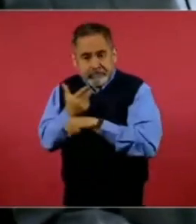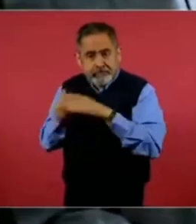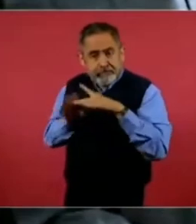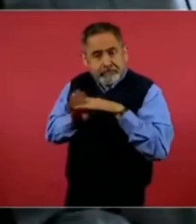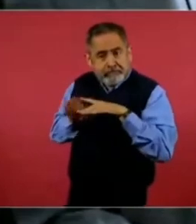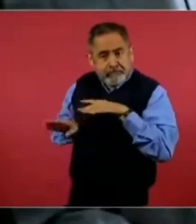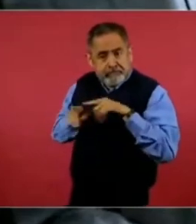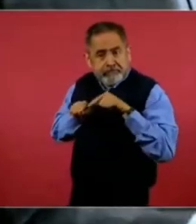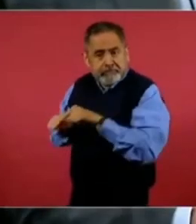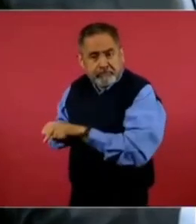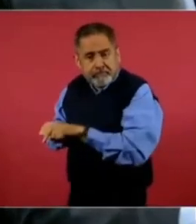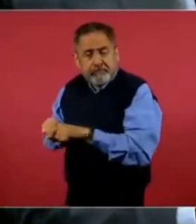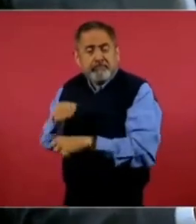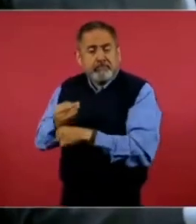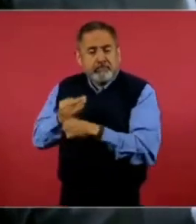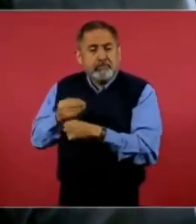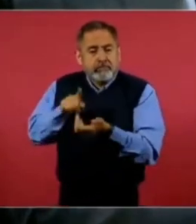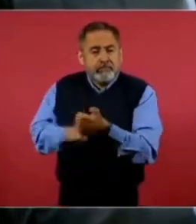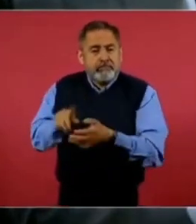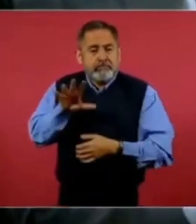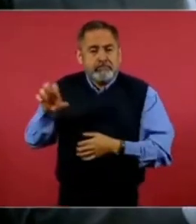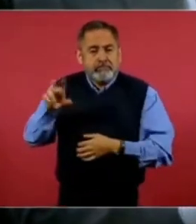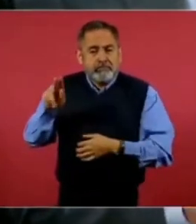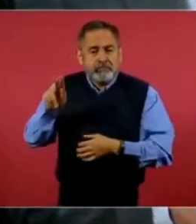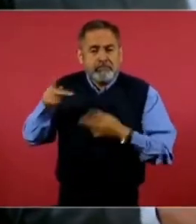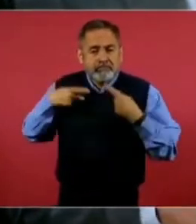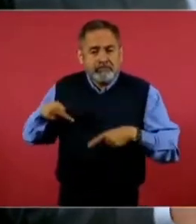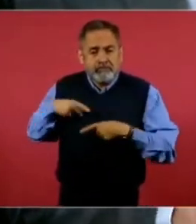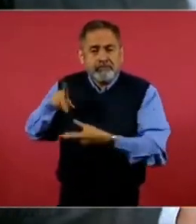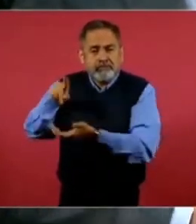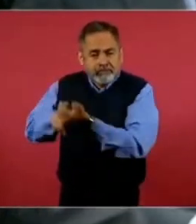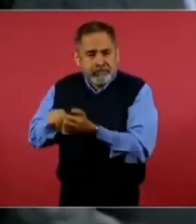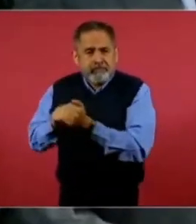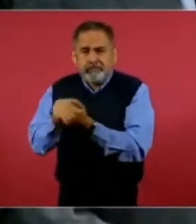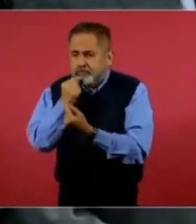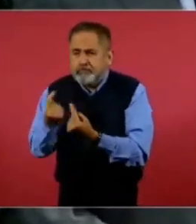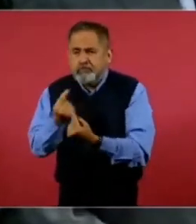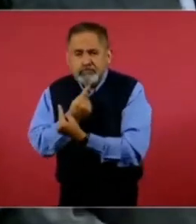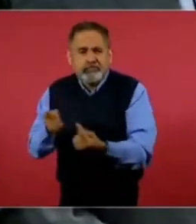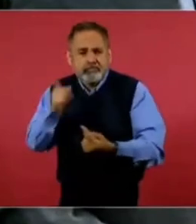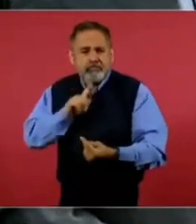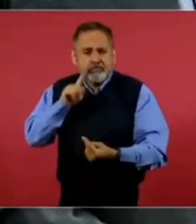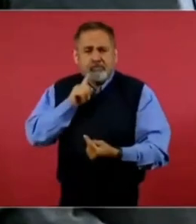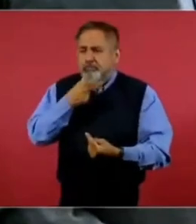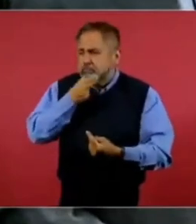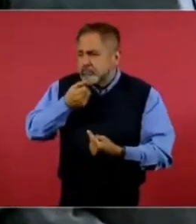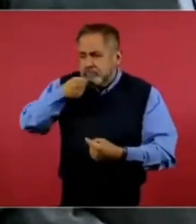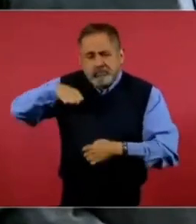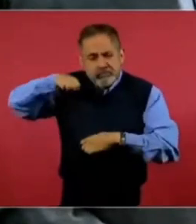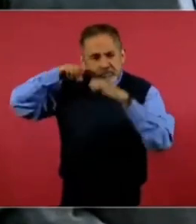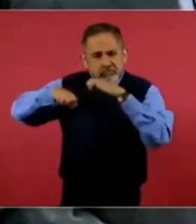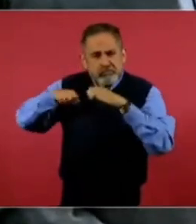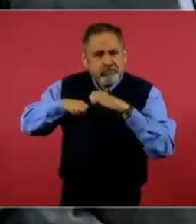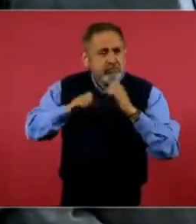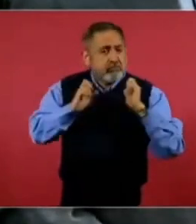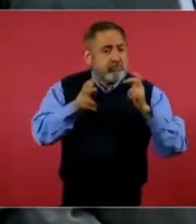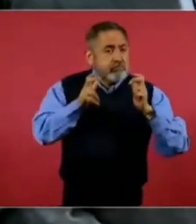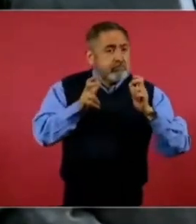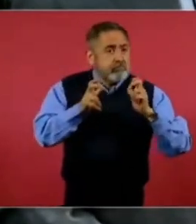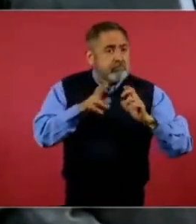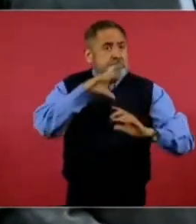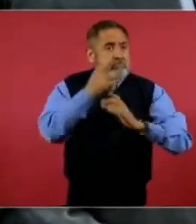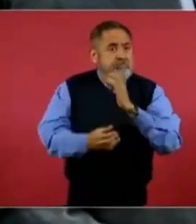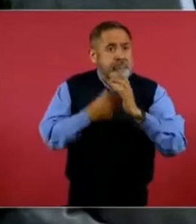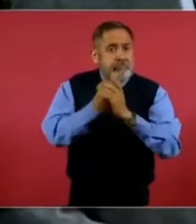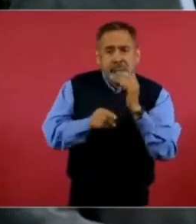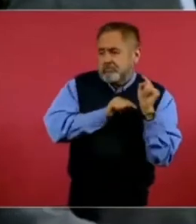en este momento 580 personas, entre ellas niños, niñas, mujeres, hombres y ancianos, que bueno, pues están saliendo justamente